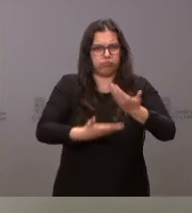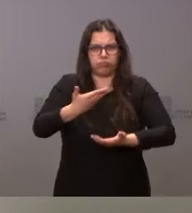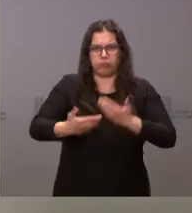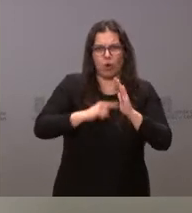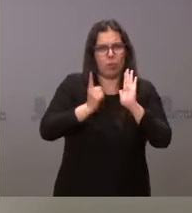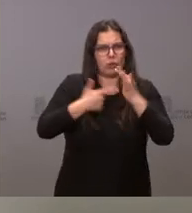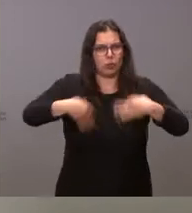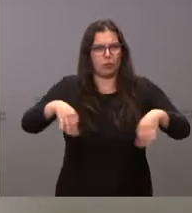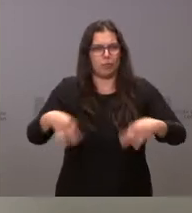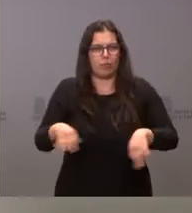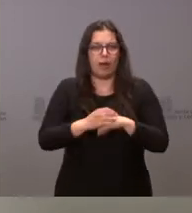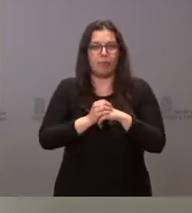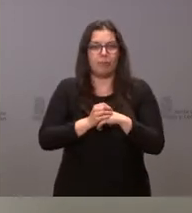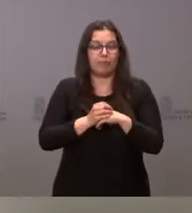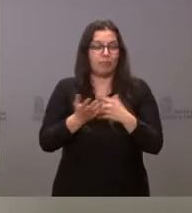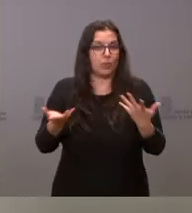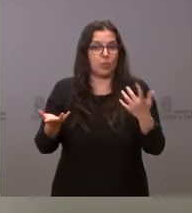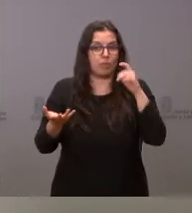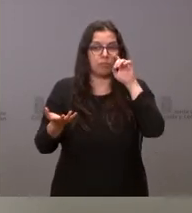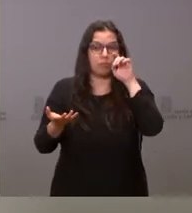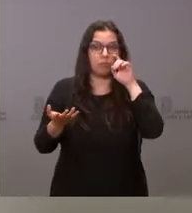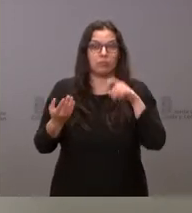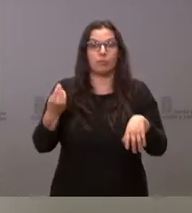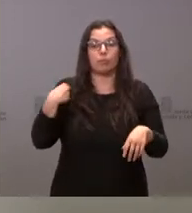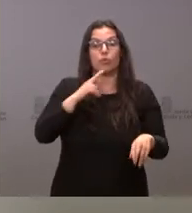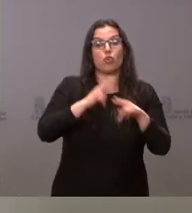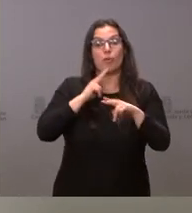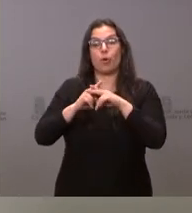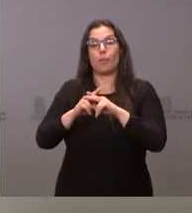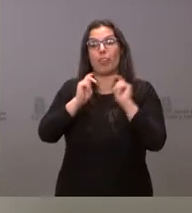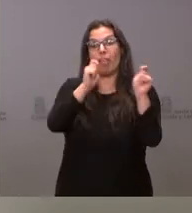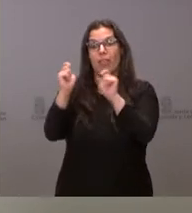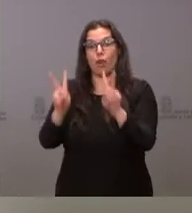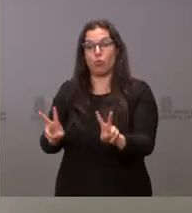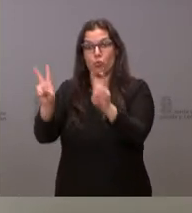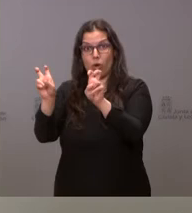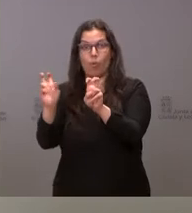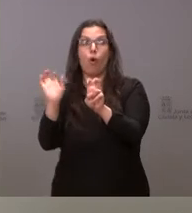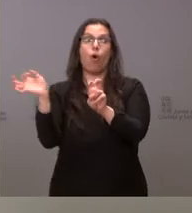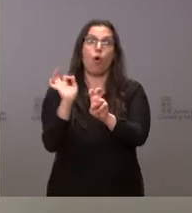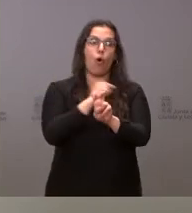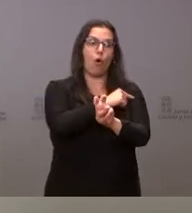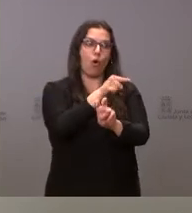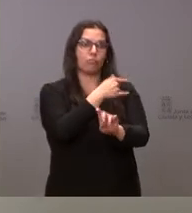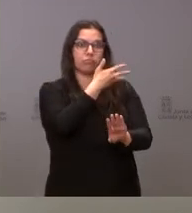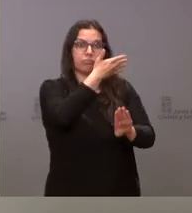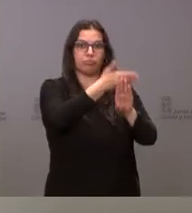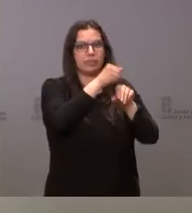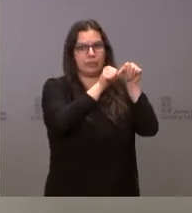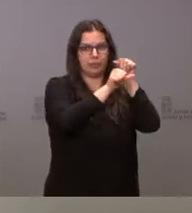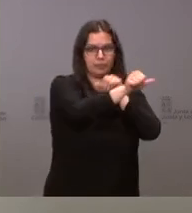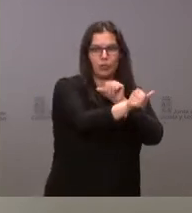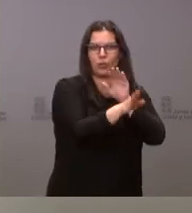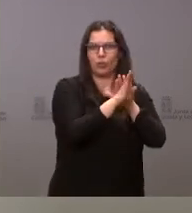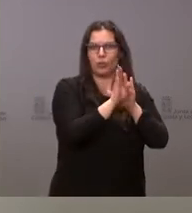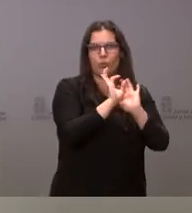normalidad y, por tanto, a través de los nuevos nombramientos o a través de personas que, en el desempeño de sus actuales responsabilidades,